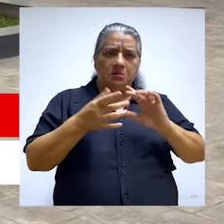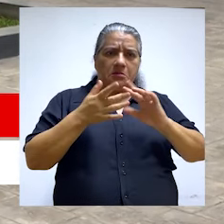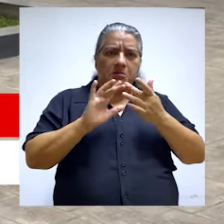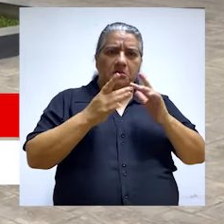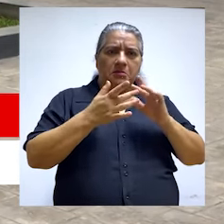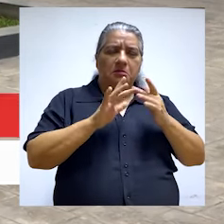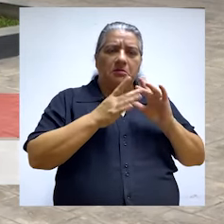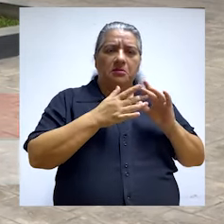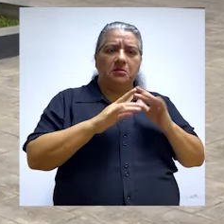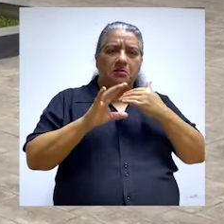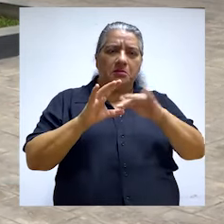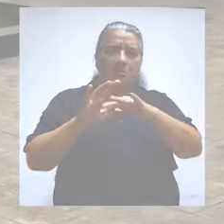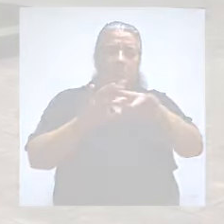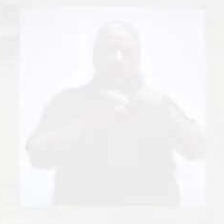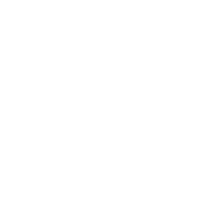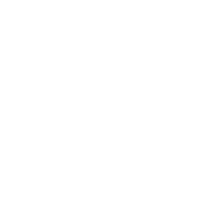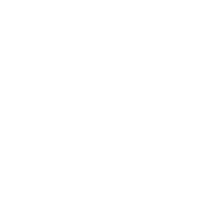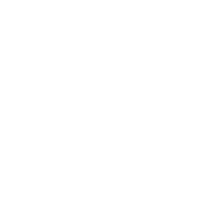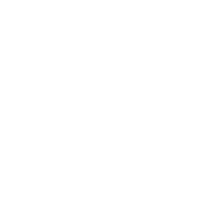seguirnos en nuestras redes sociales.